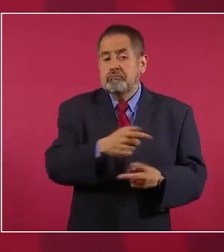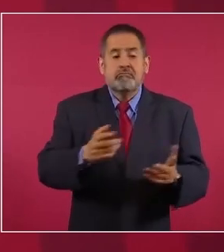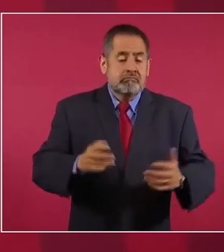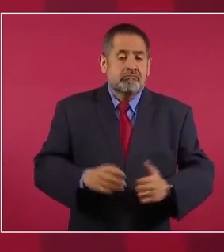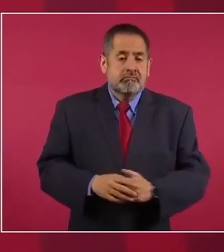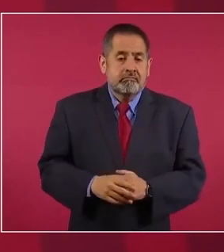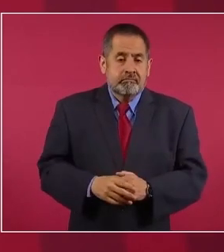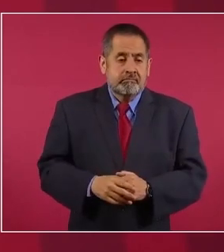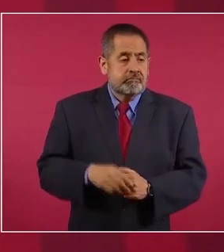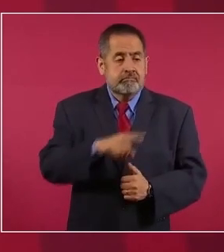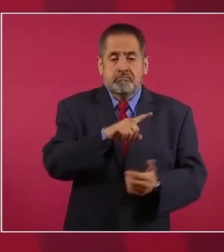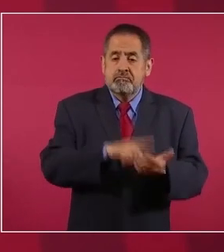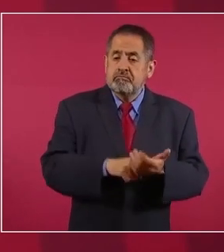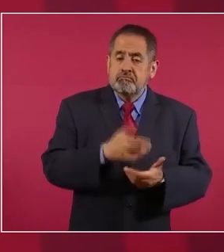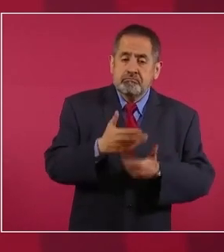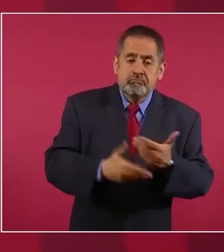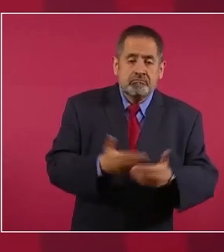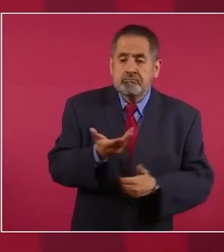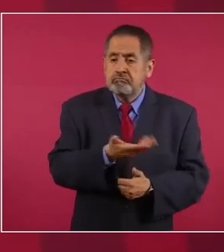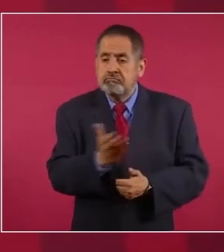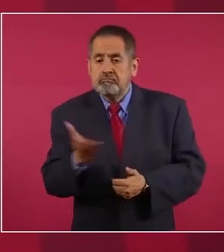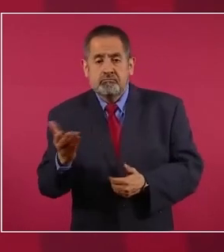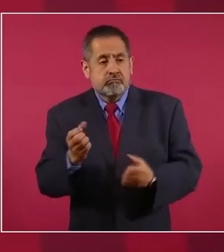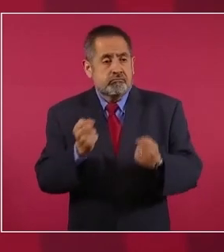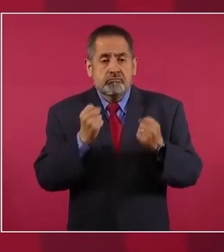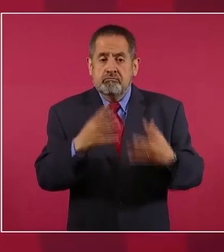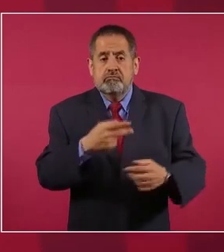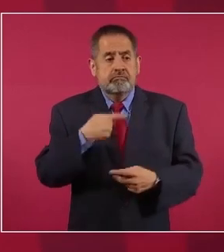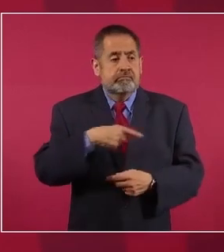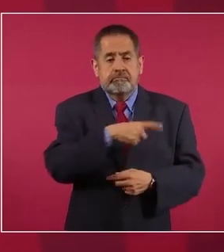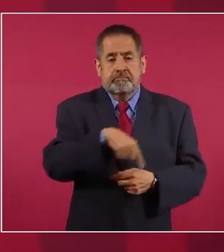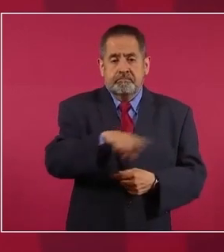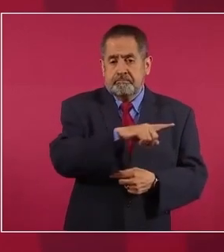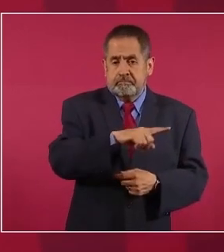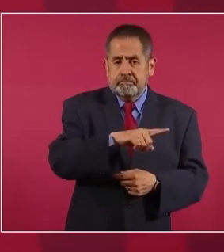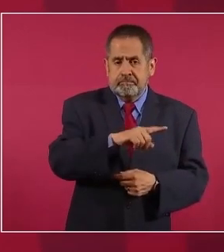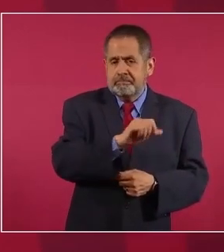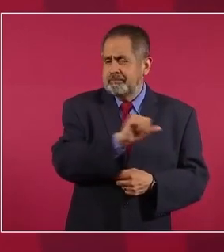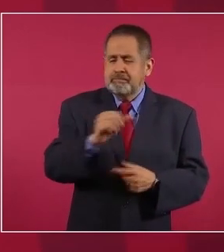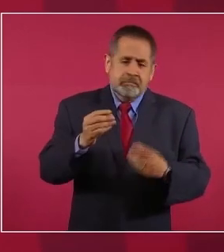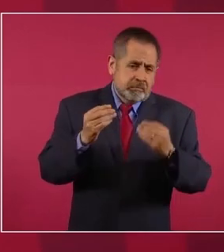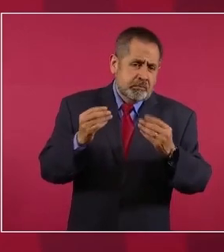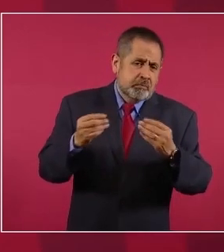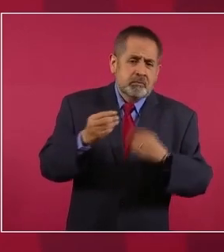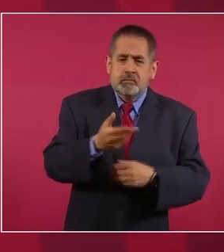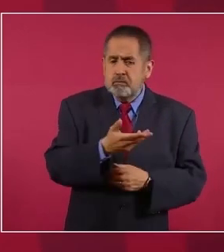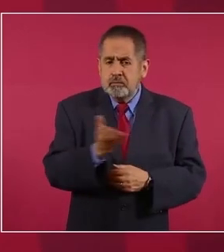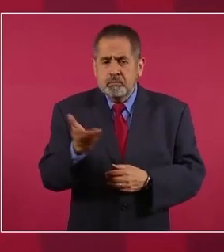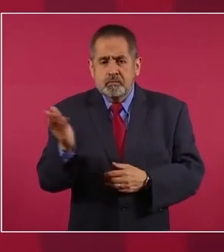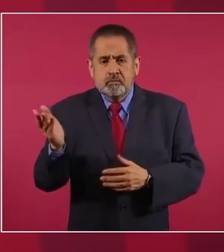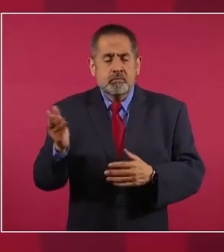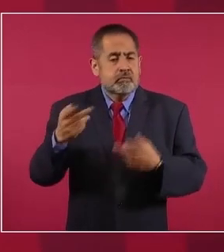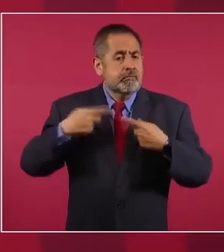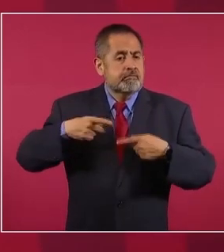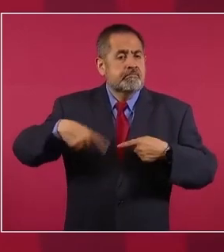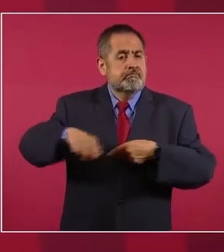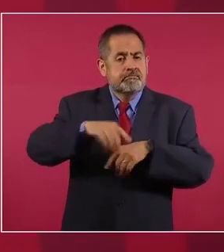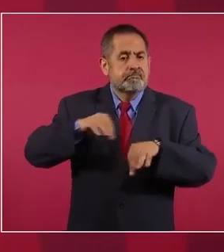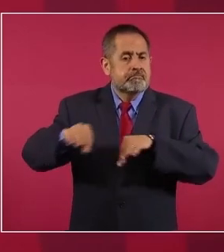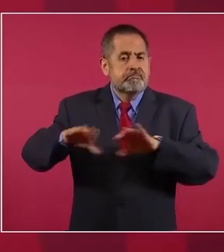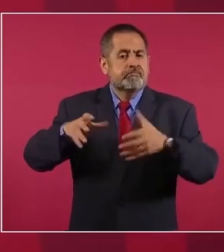despidieron pues a muchísimos trabajadores